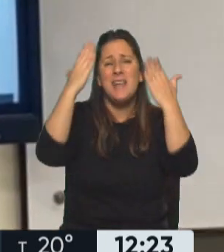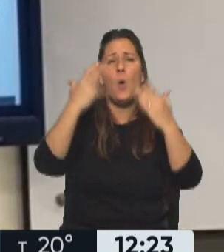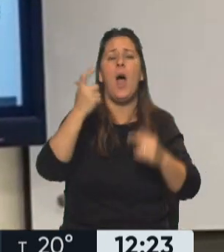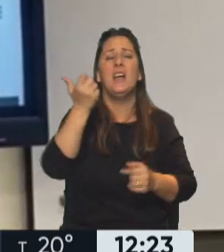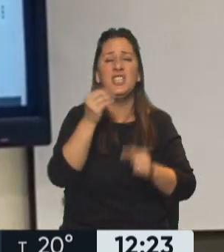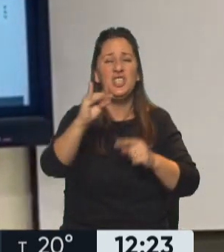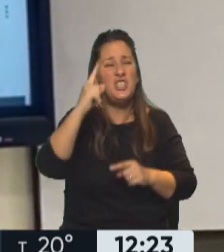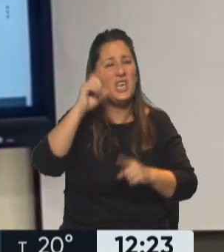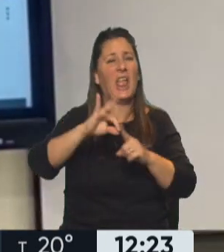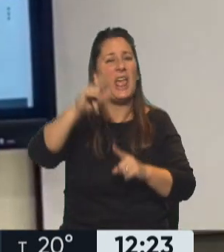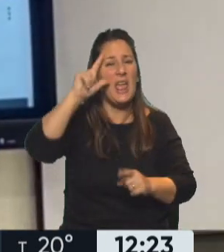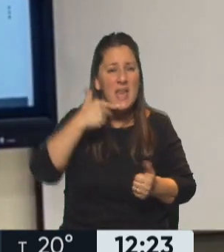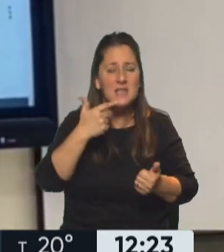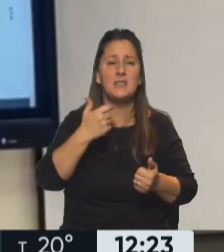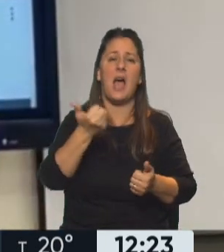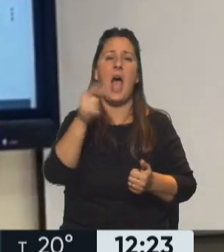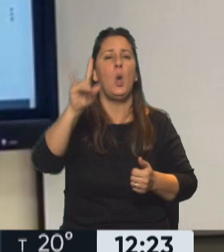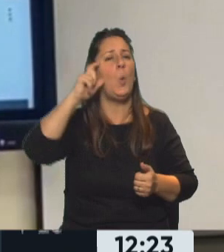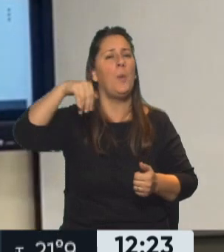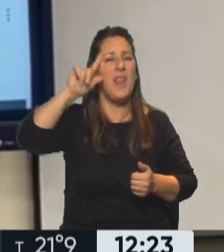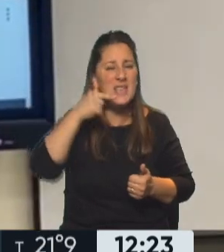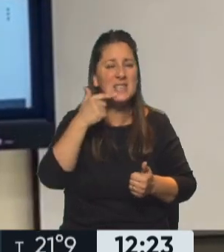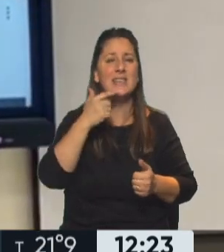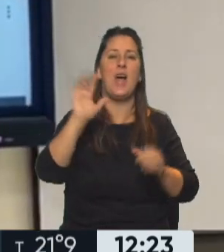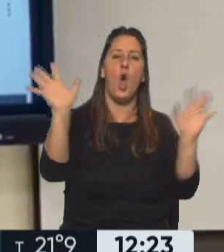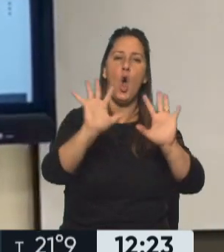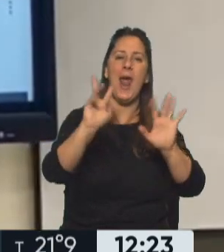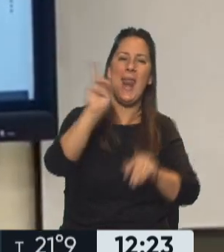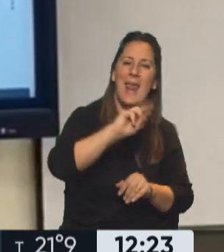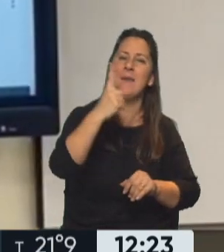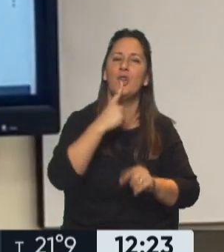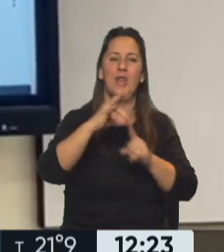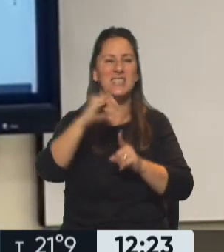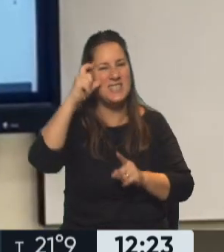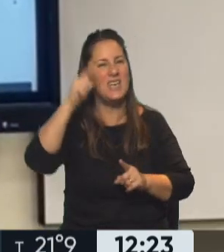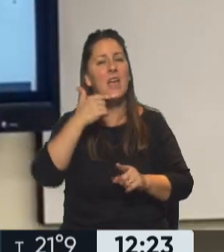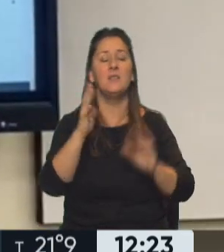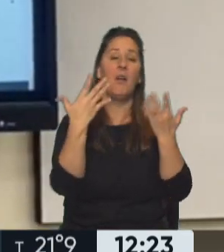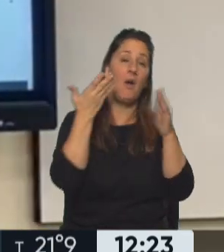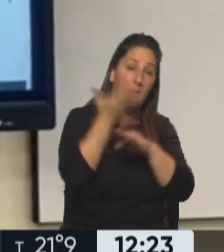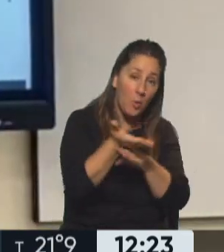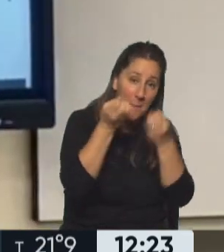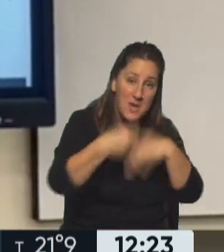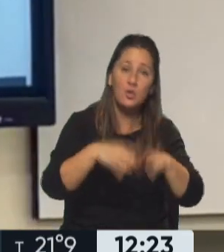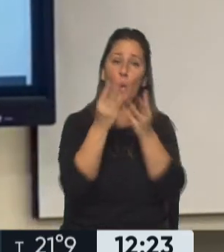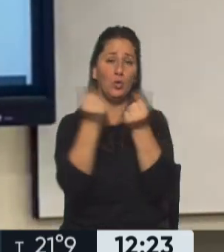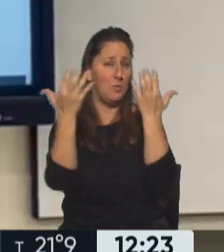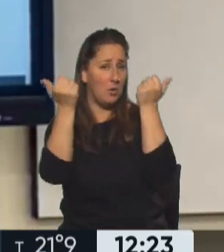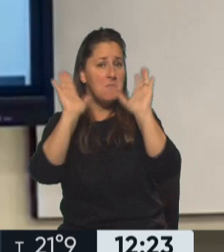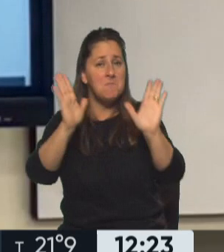alumnes, como buen día chicos, chicas, chiques, y despidiéndome de la misma manera. Mi identidad